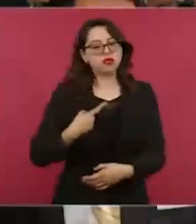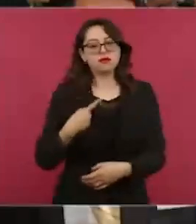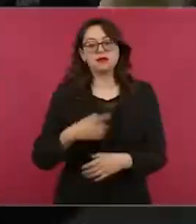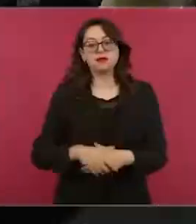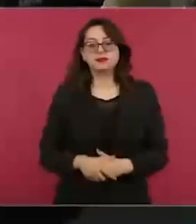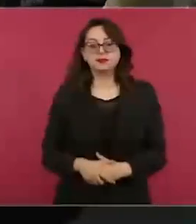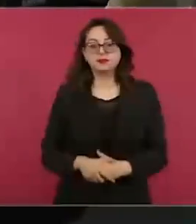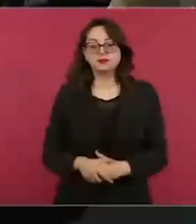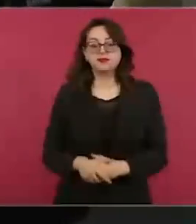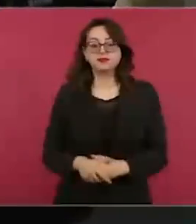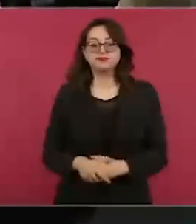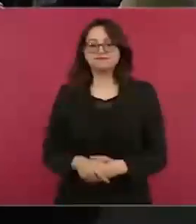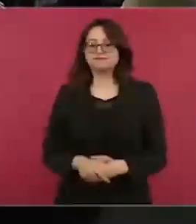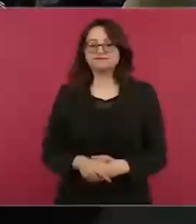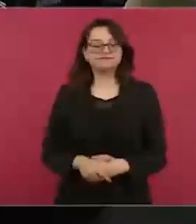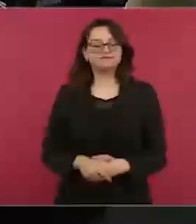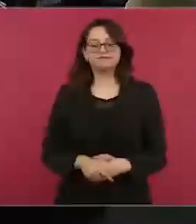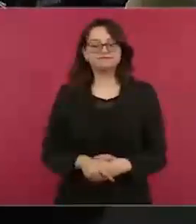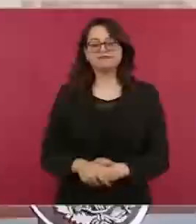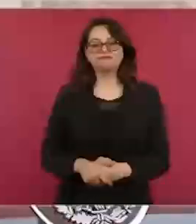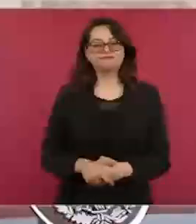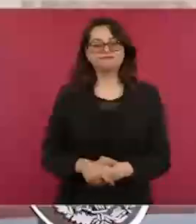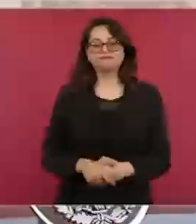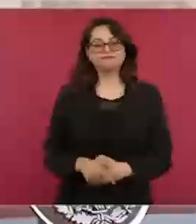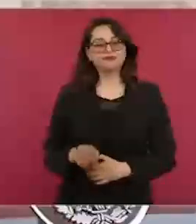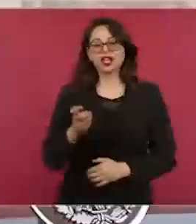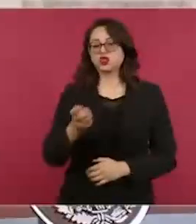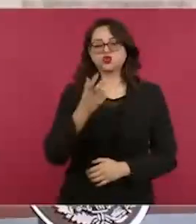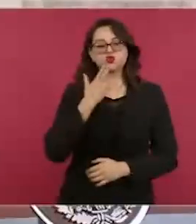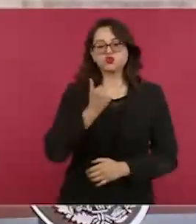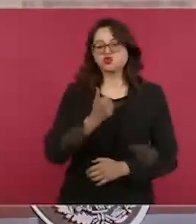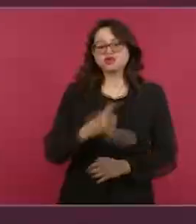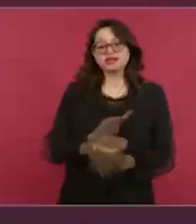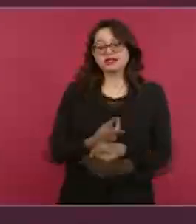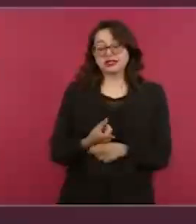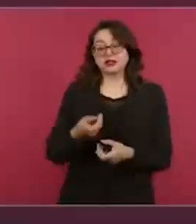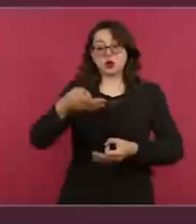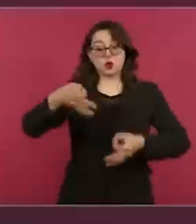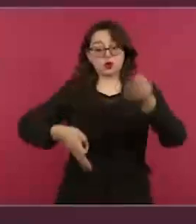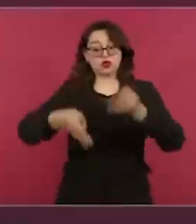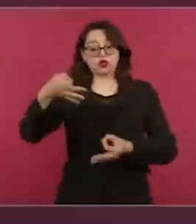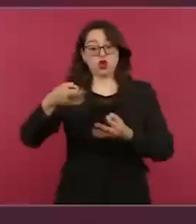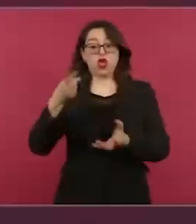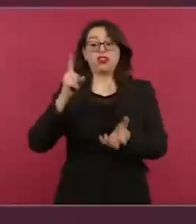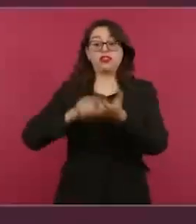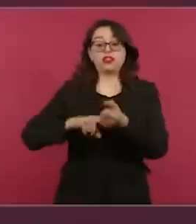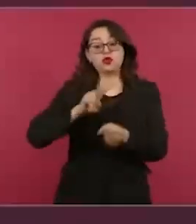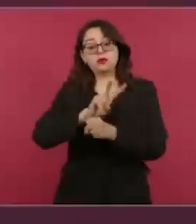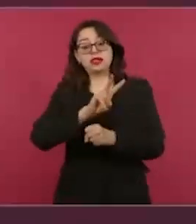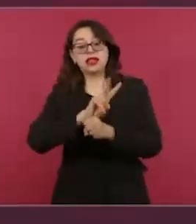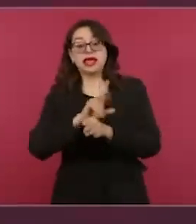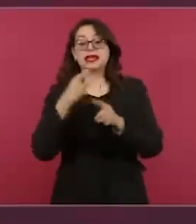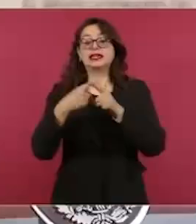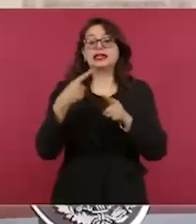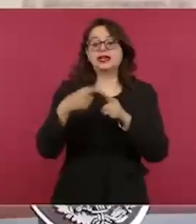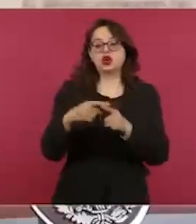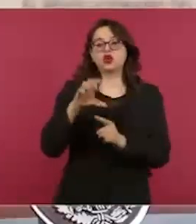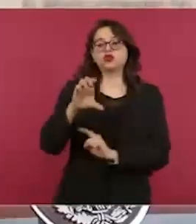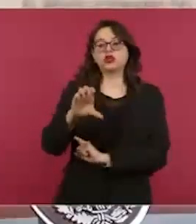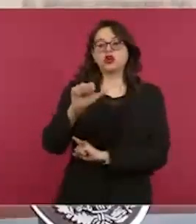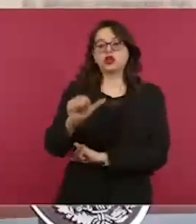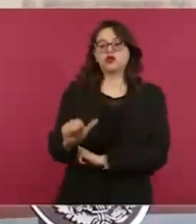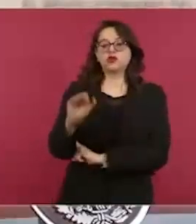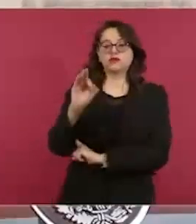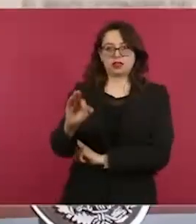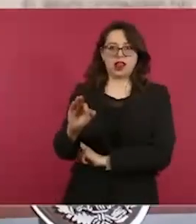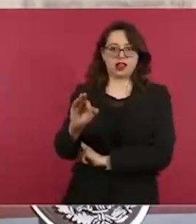Es que no funciona el Consejo de la Judicatura. Están ahí de floreros, porque eso